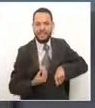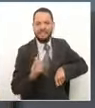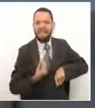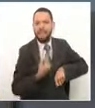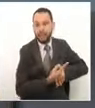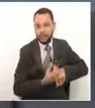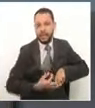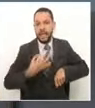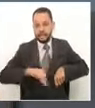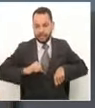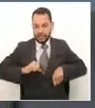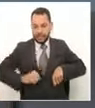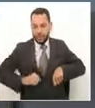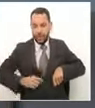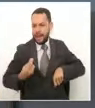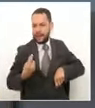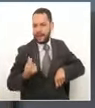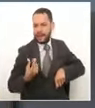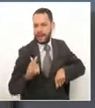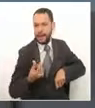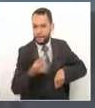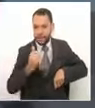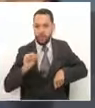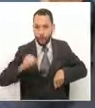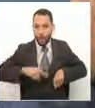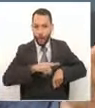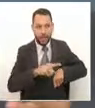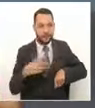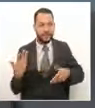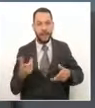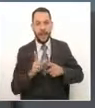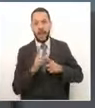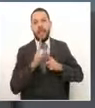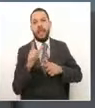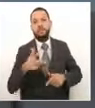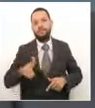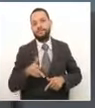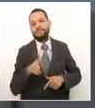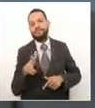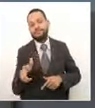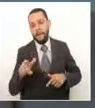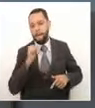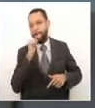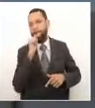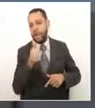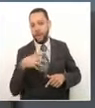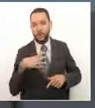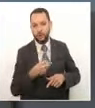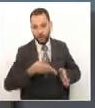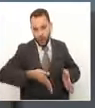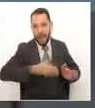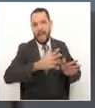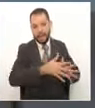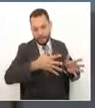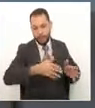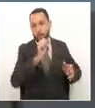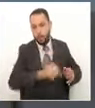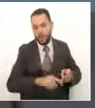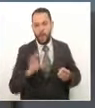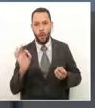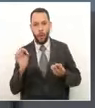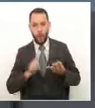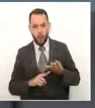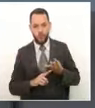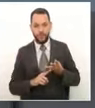eso se hace en minutos o en horas y nos tendríamos que desplazar hasta otra región y ahí lo podríamos hacer tener un TAC o un